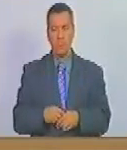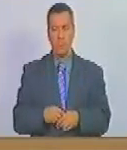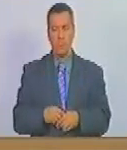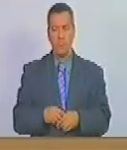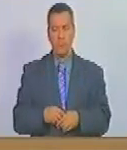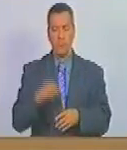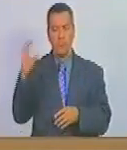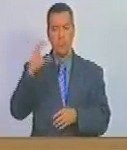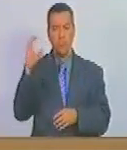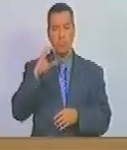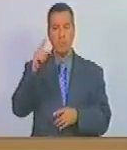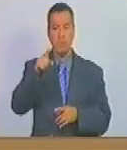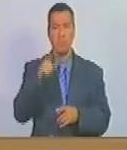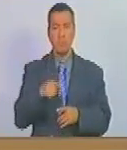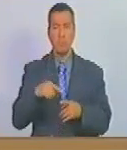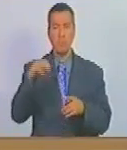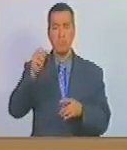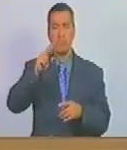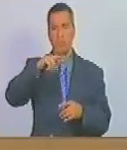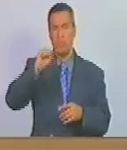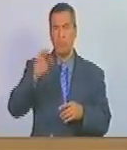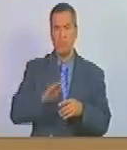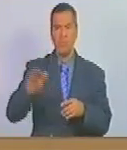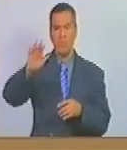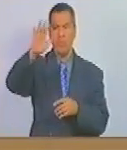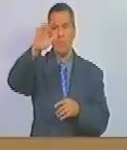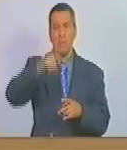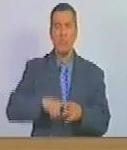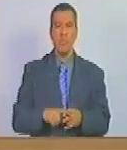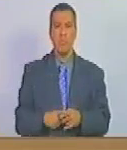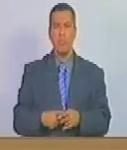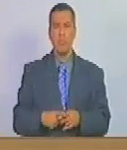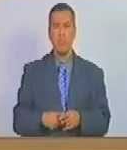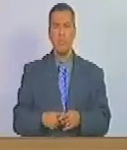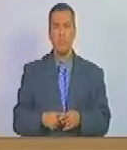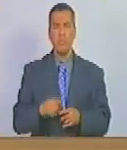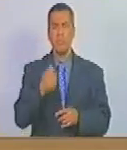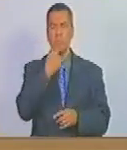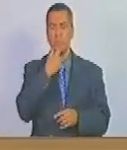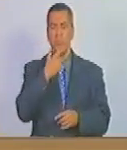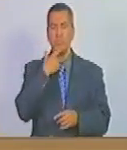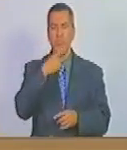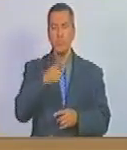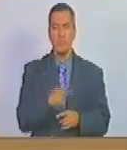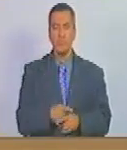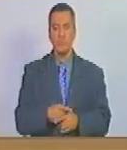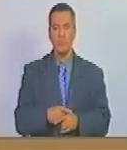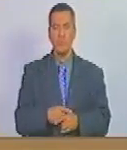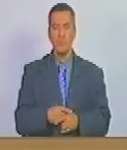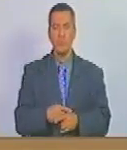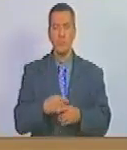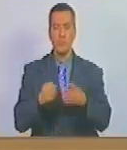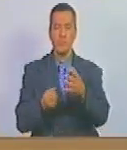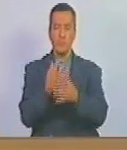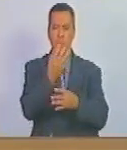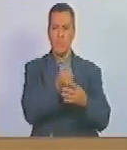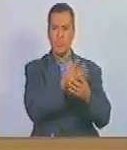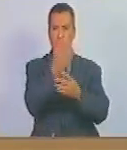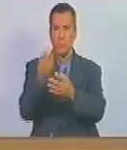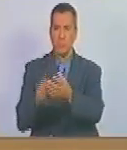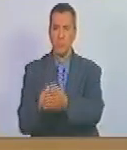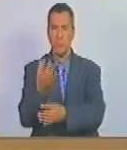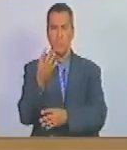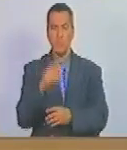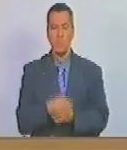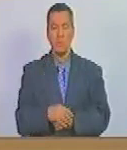caracas la del guarayra repano la de su hermoso de su hermosa flora de su fauna